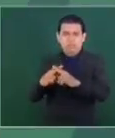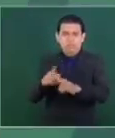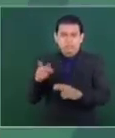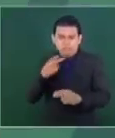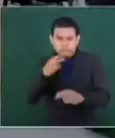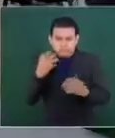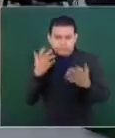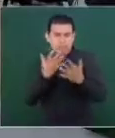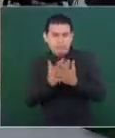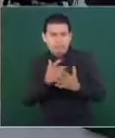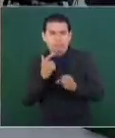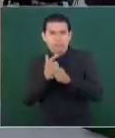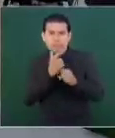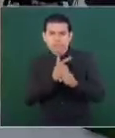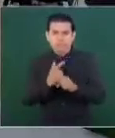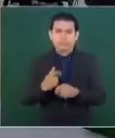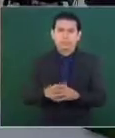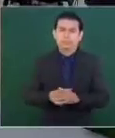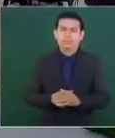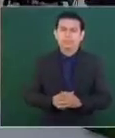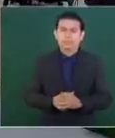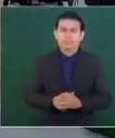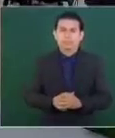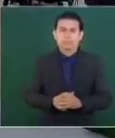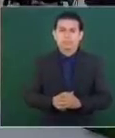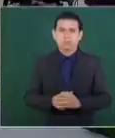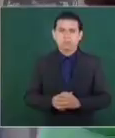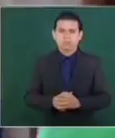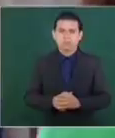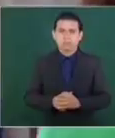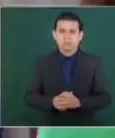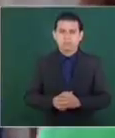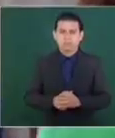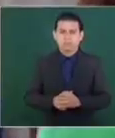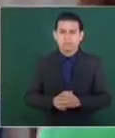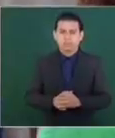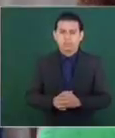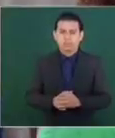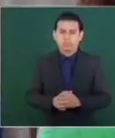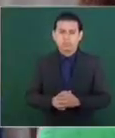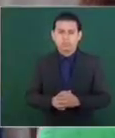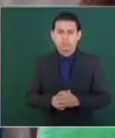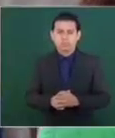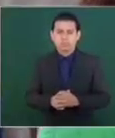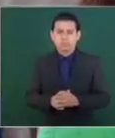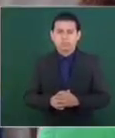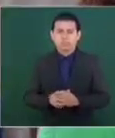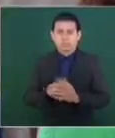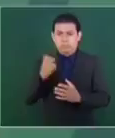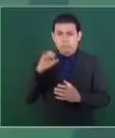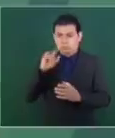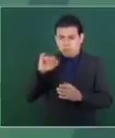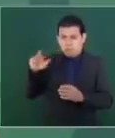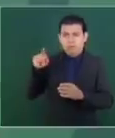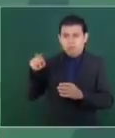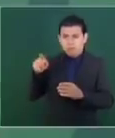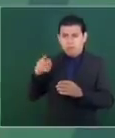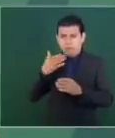Si entendí bien, presidente, entonces considera que el CIDE también se derechizó, como ha dicho de la UNAM. Sí, sí,